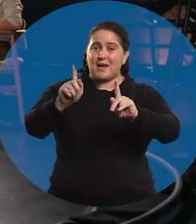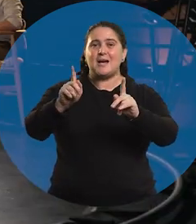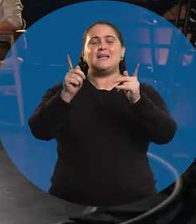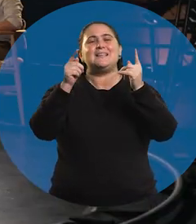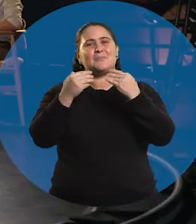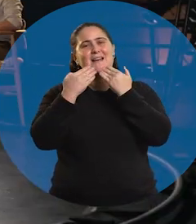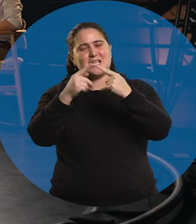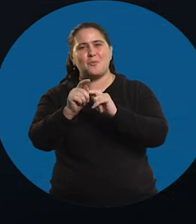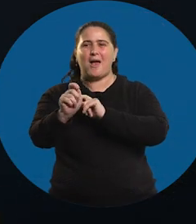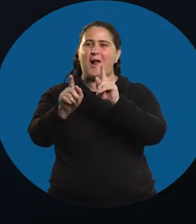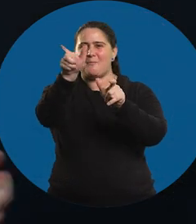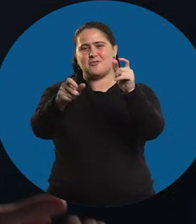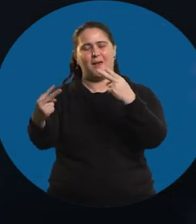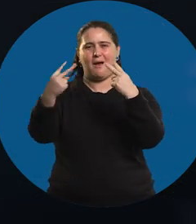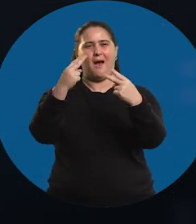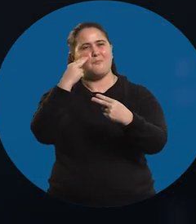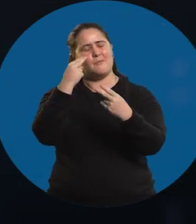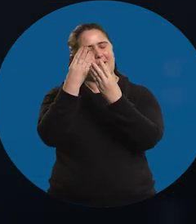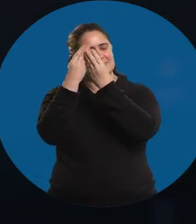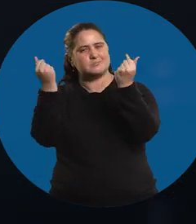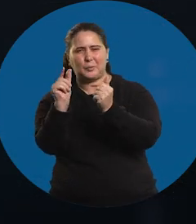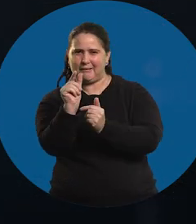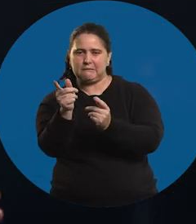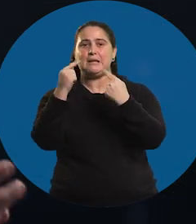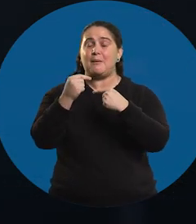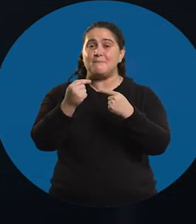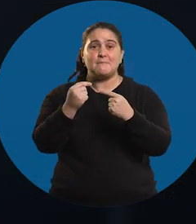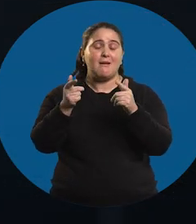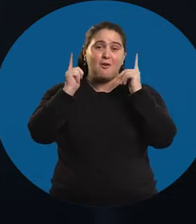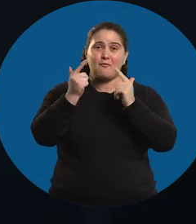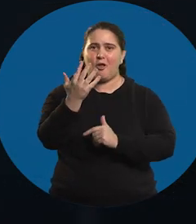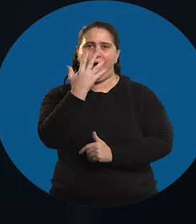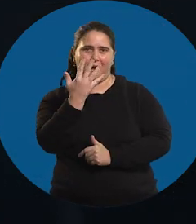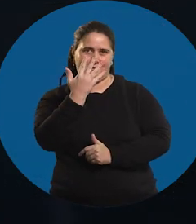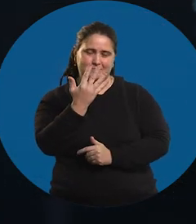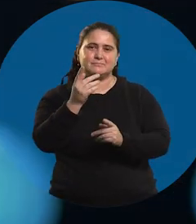bueno, hacer olvidar algunos problemas a la gente que está mirando. Disfruto de estar en el carnaval.